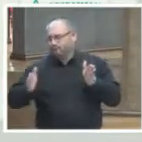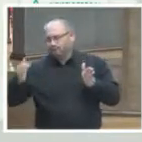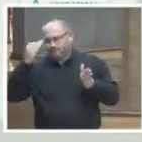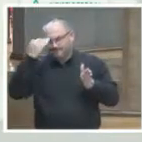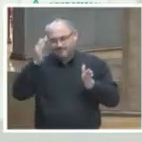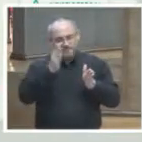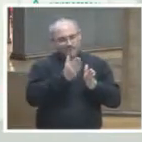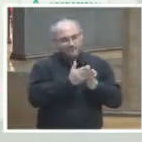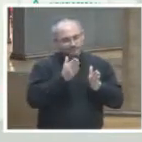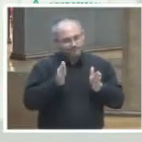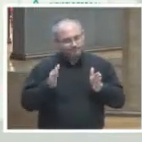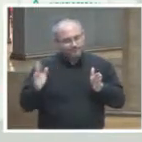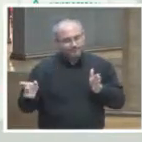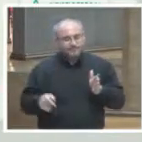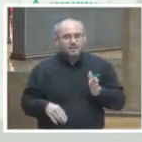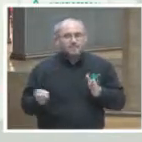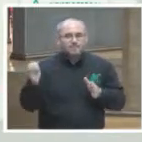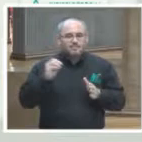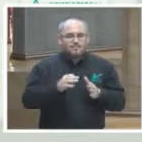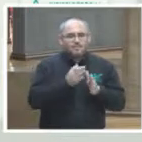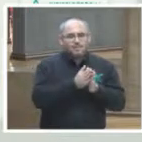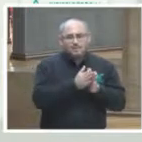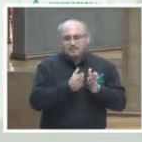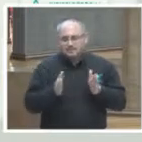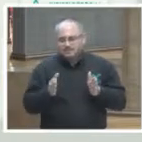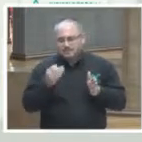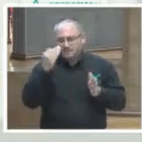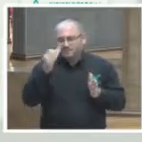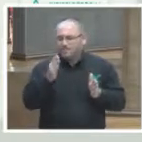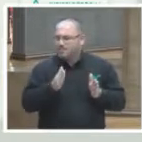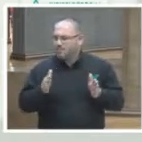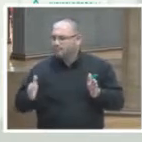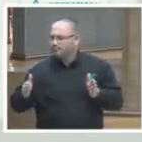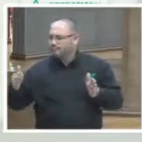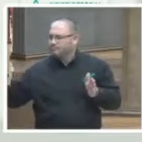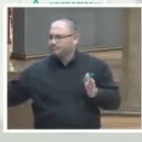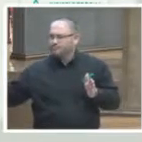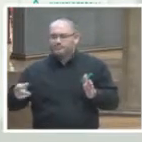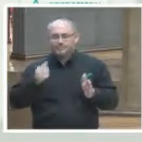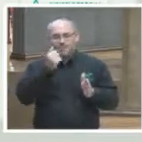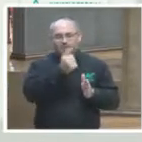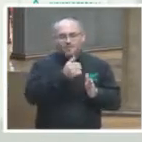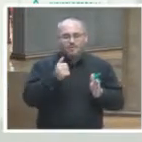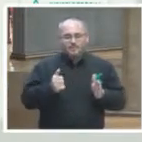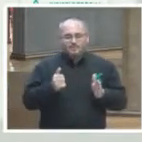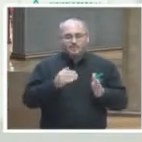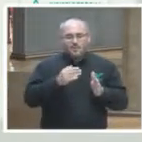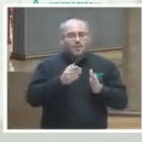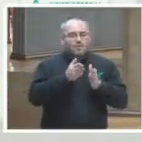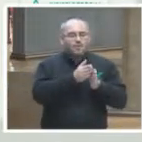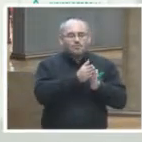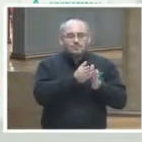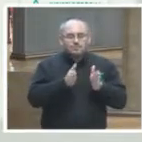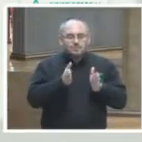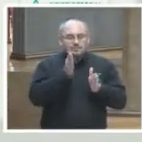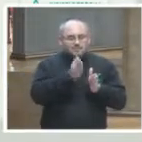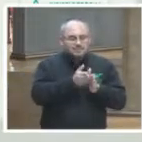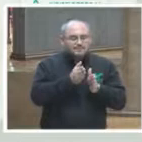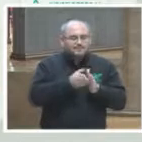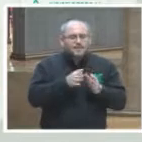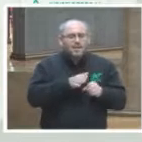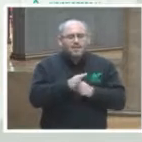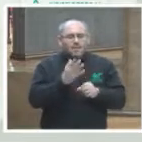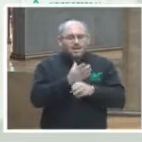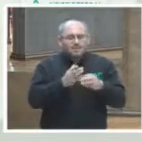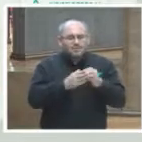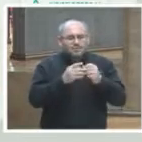donde se establecen las tres etapas del proceso electoral con cada uno de sus subetapas con tesis jurisprudencia